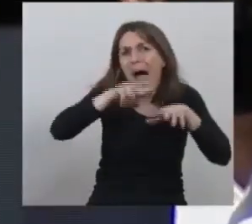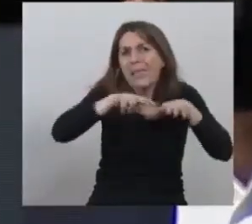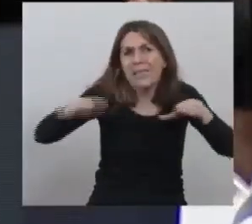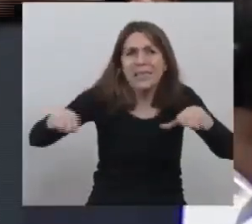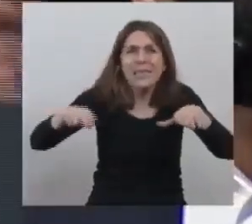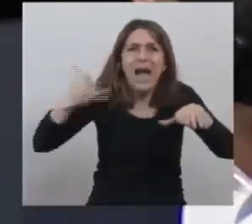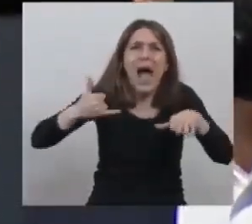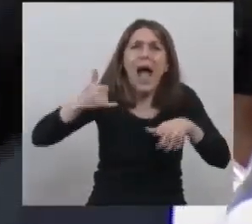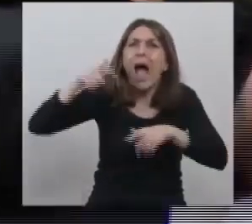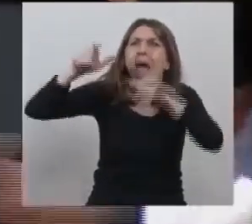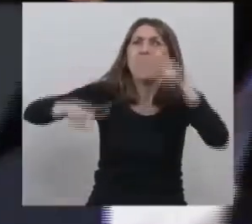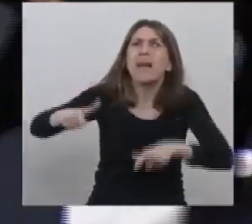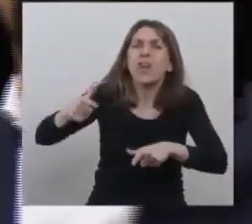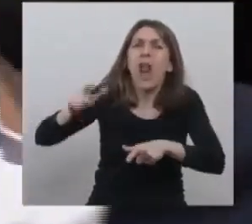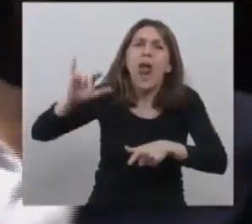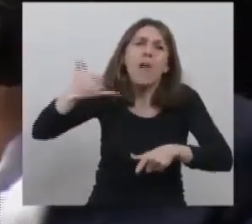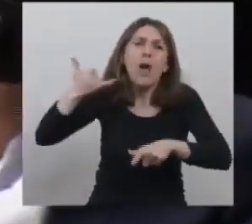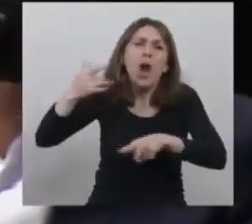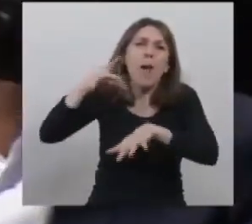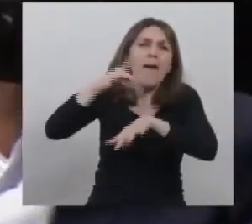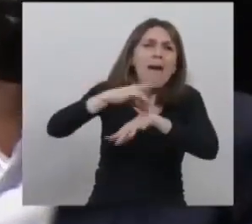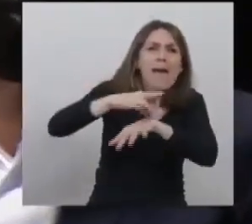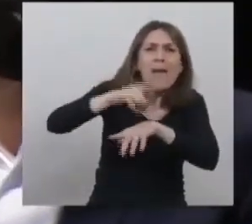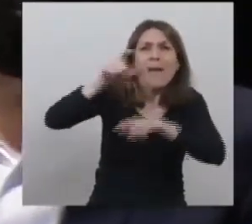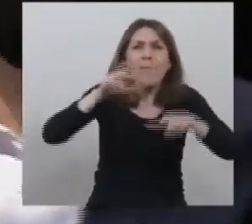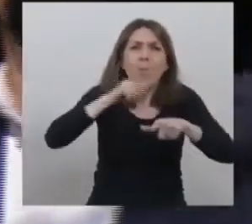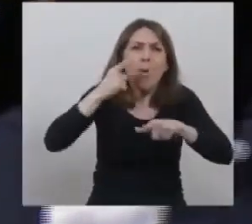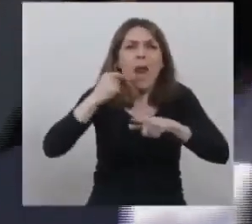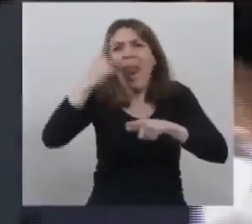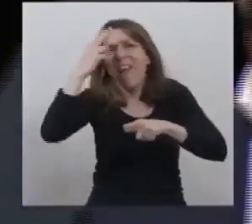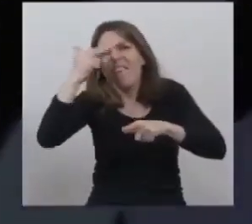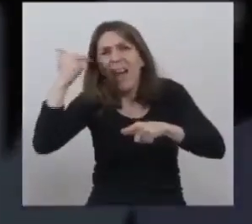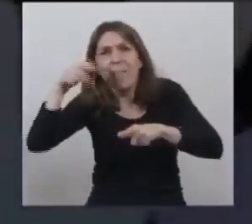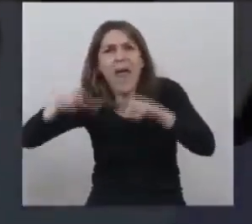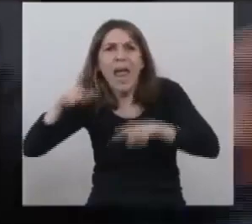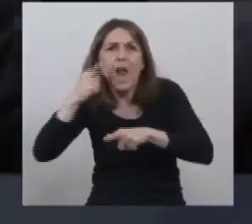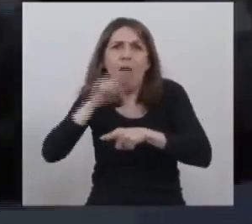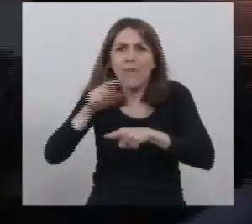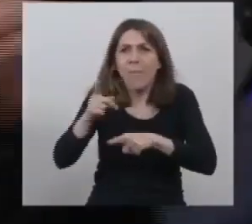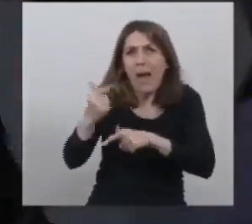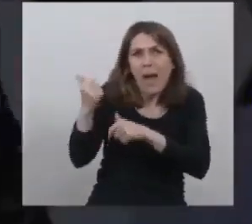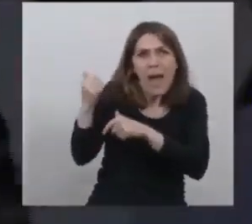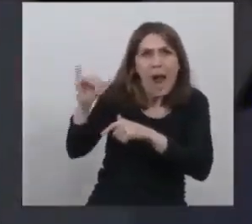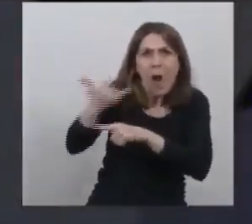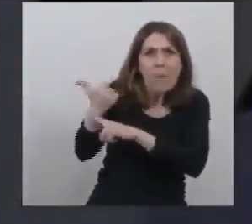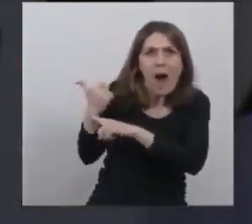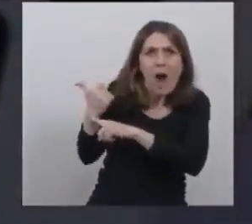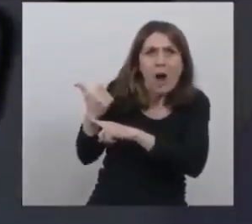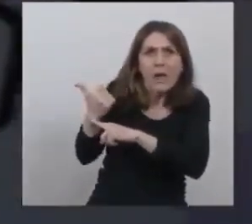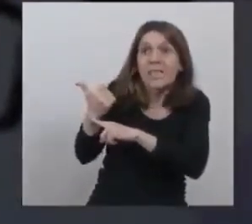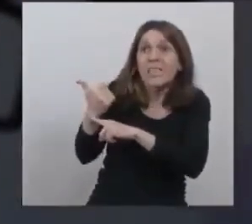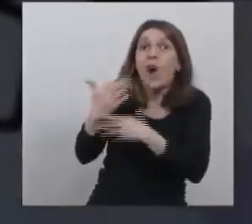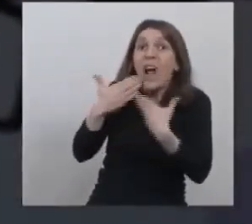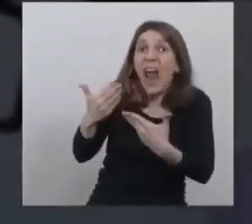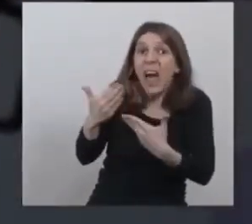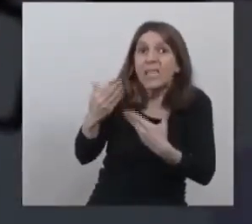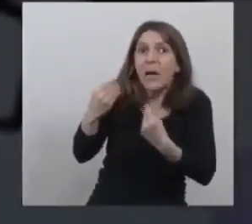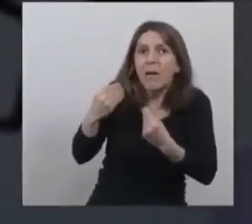mejores médicos con los mejores enfermeros y enfermeras y esto es el resultado del trabajo conjunto